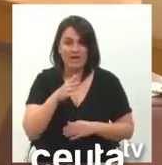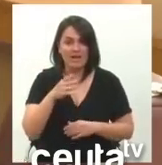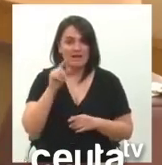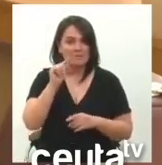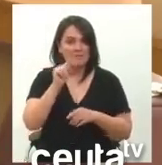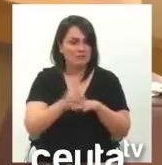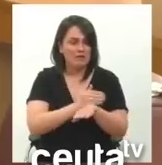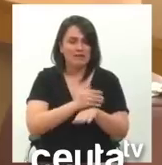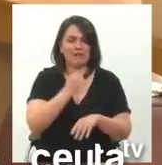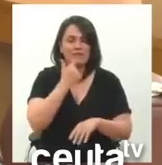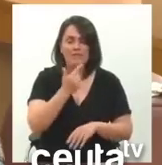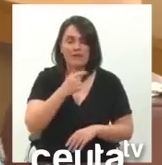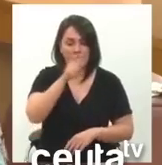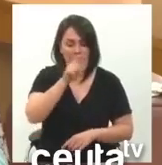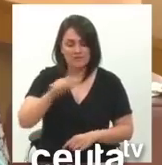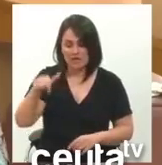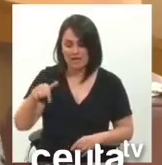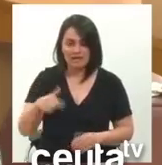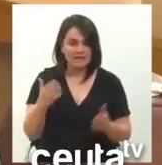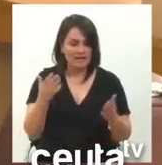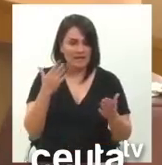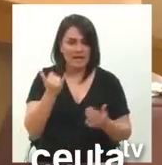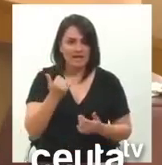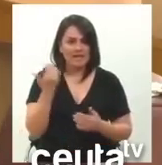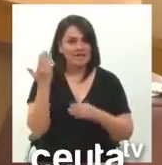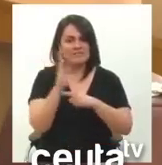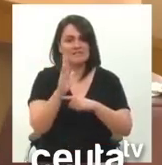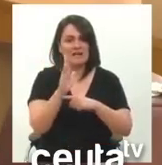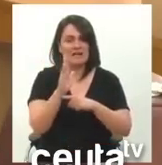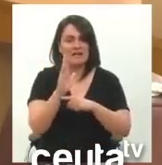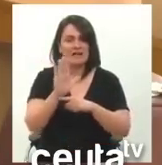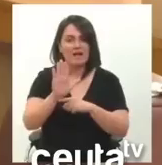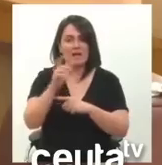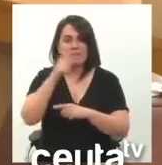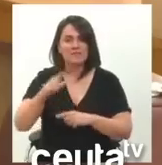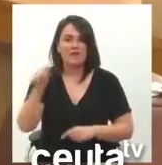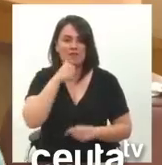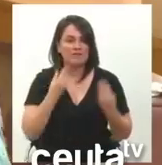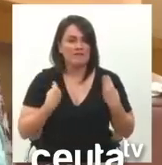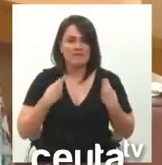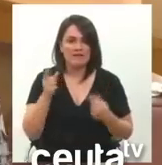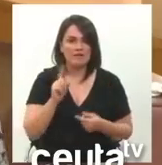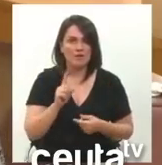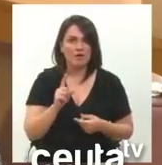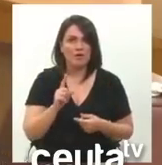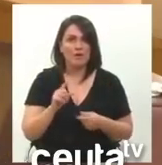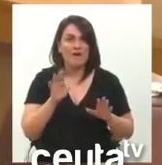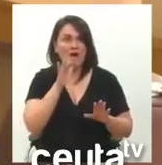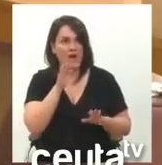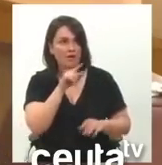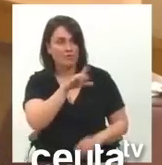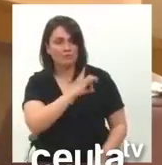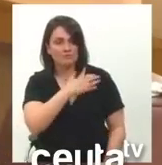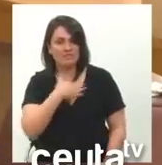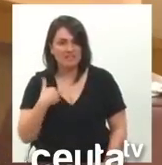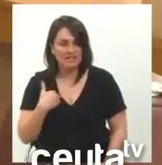estamos aquí no representamos a los Ceutíes, no representamos a los vecinos de Ceuta, y ahora quiere contar con el apoyo